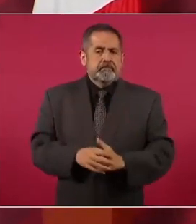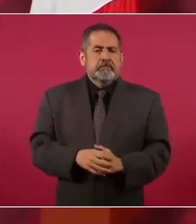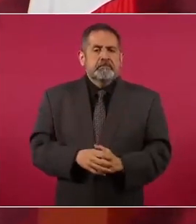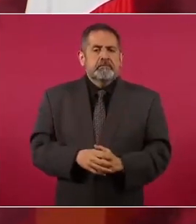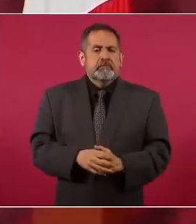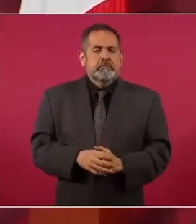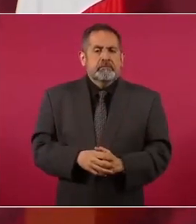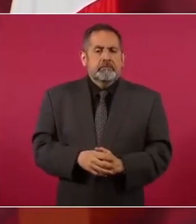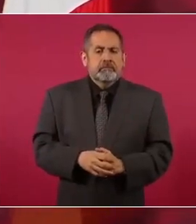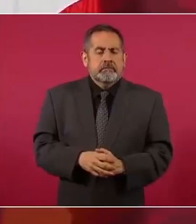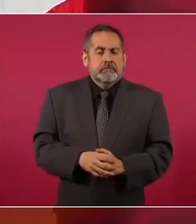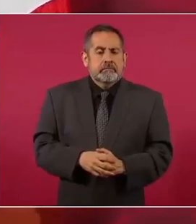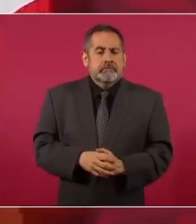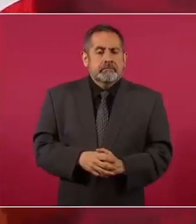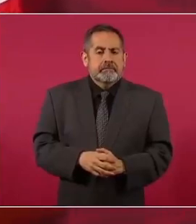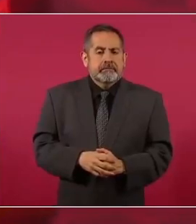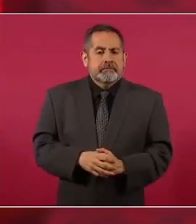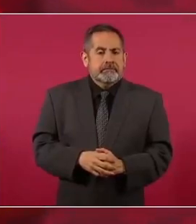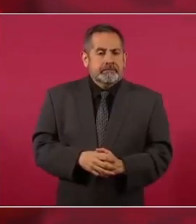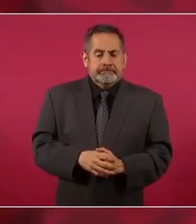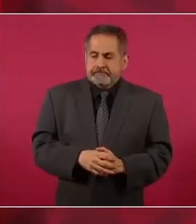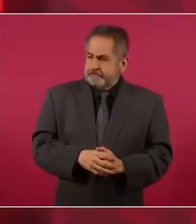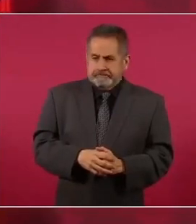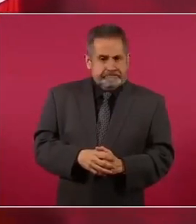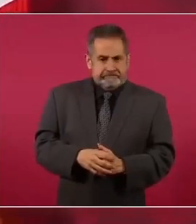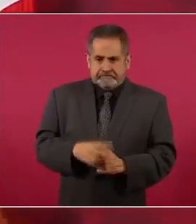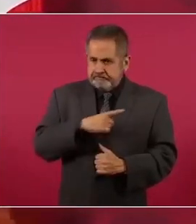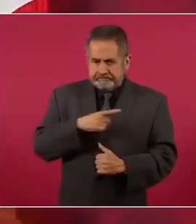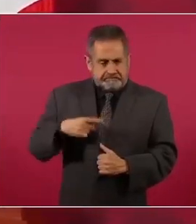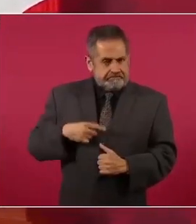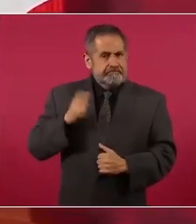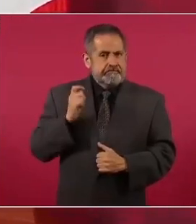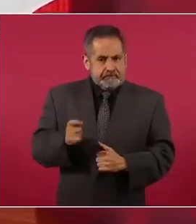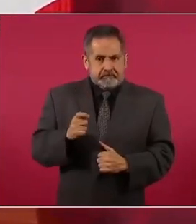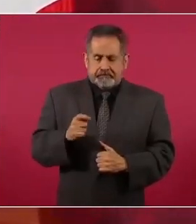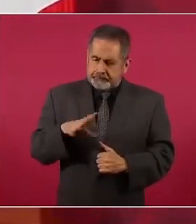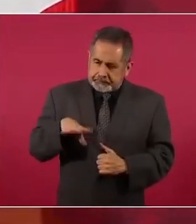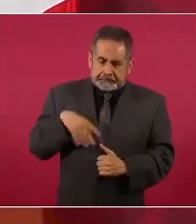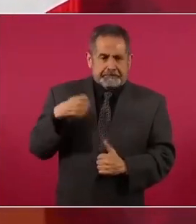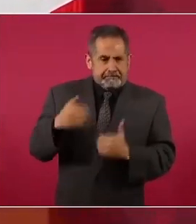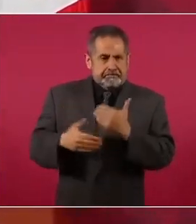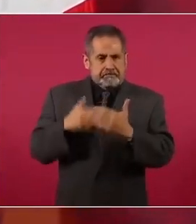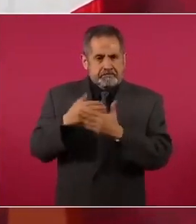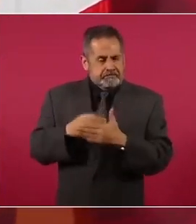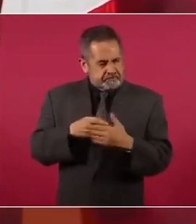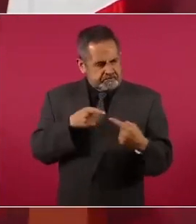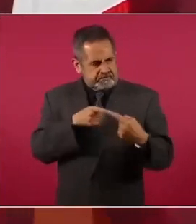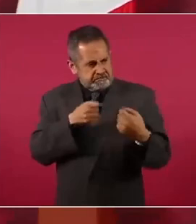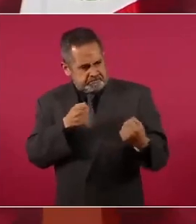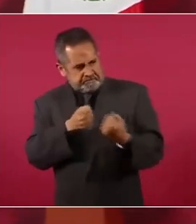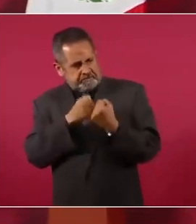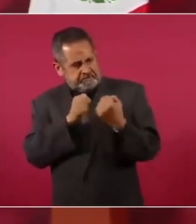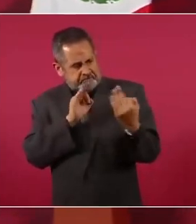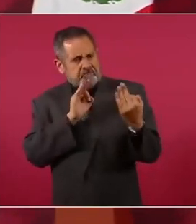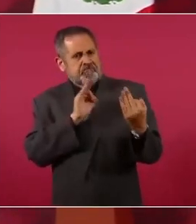hay que enfrentar al bloque conservador